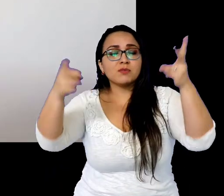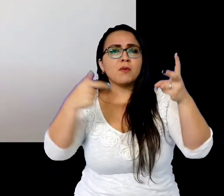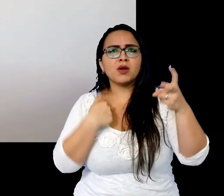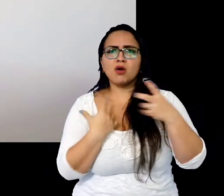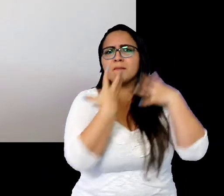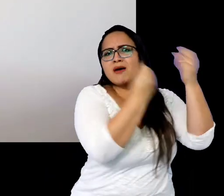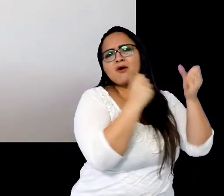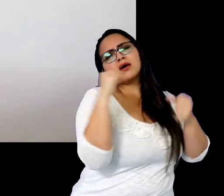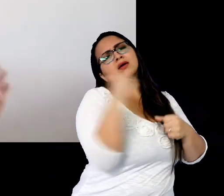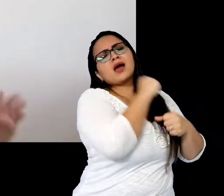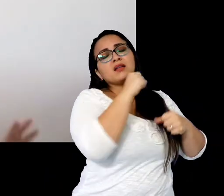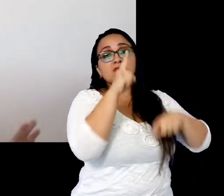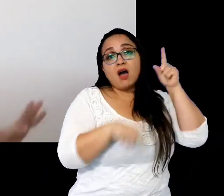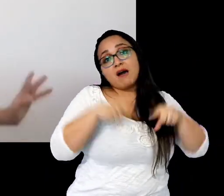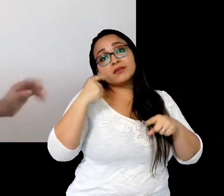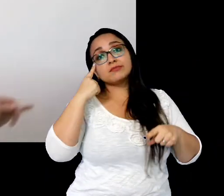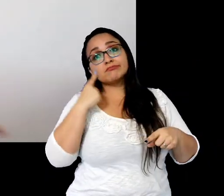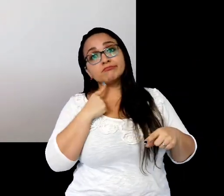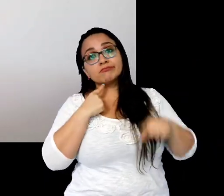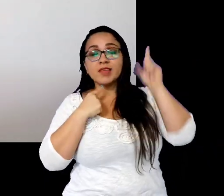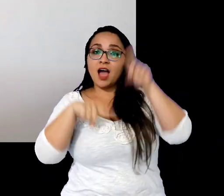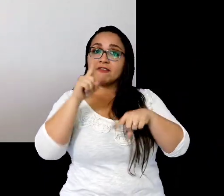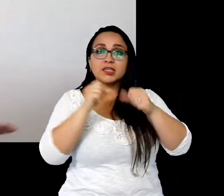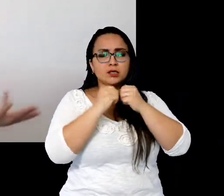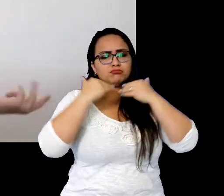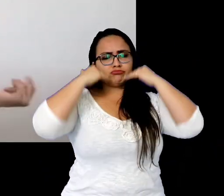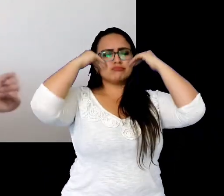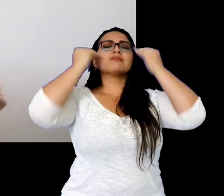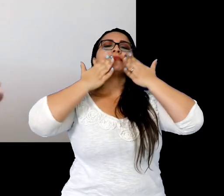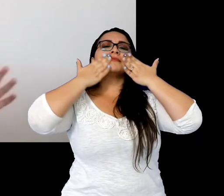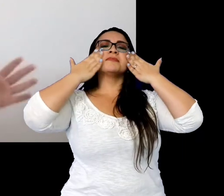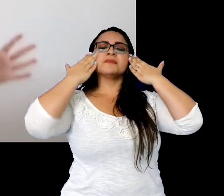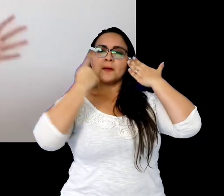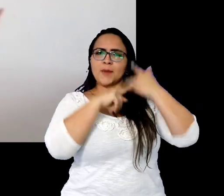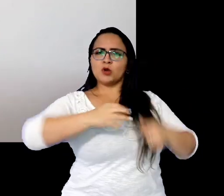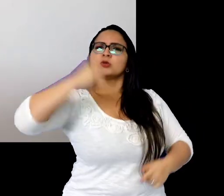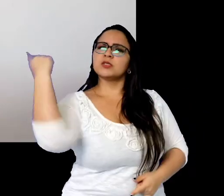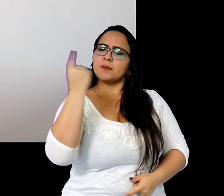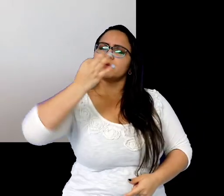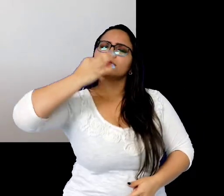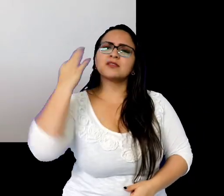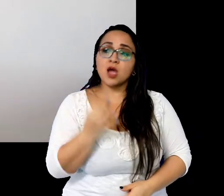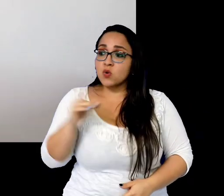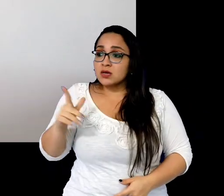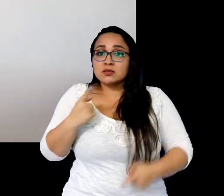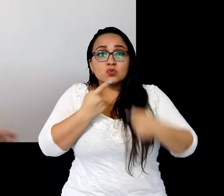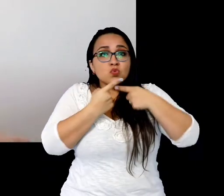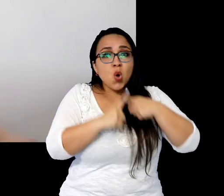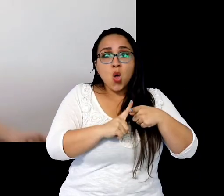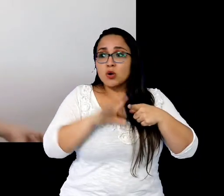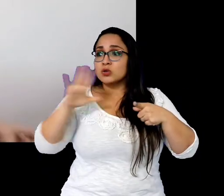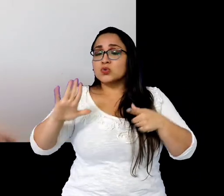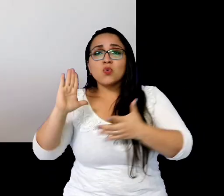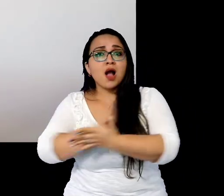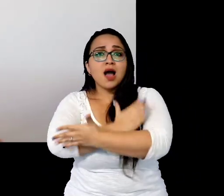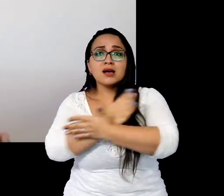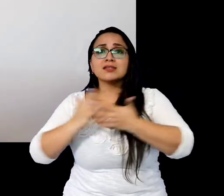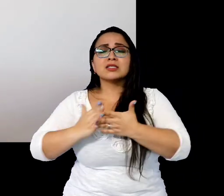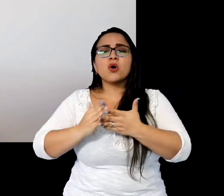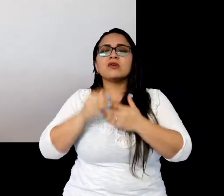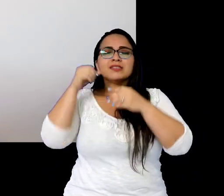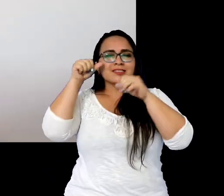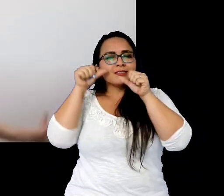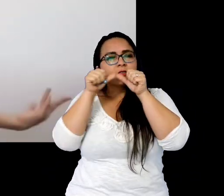a veces con lágrimas, a veces sin ellas, pero siempre segura de que su pesar, su canción, basta ya lejos donde